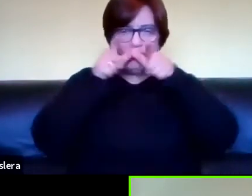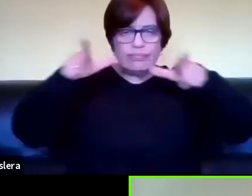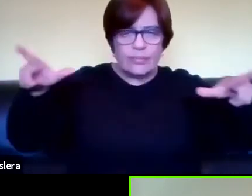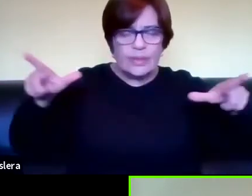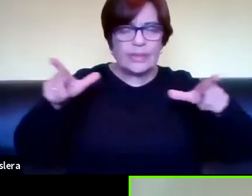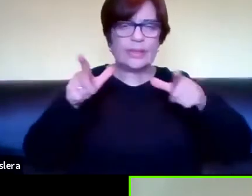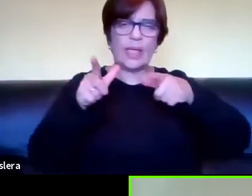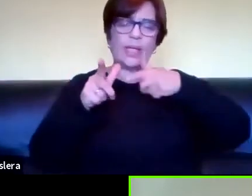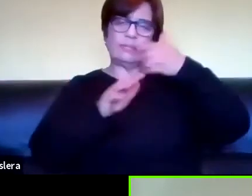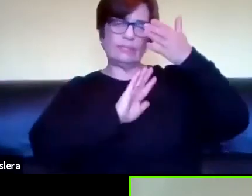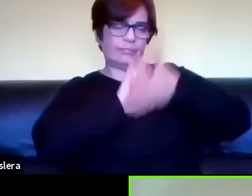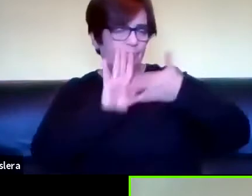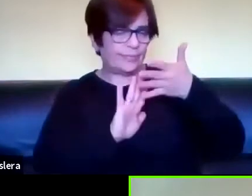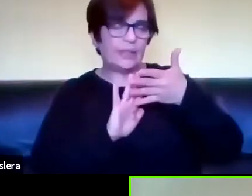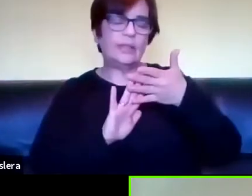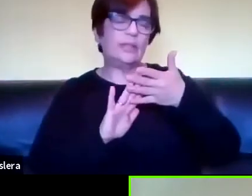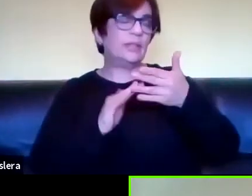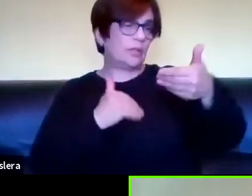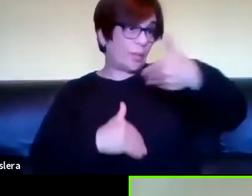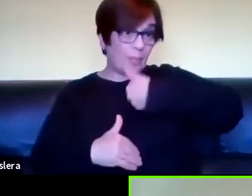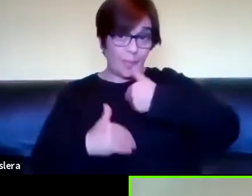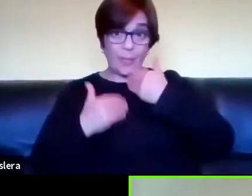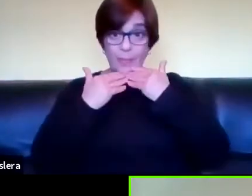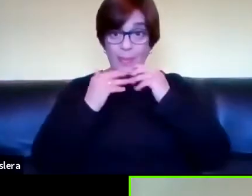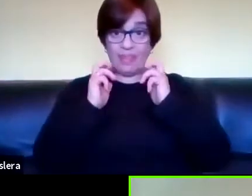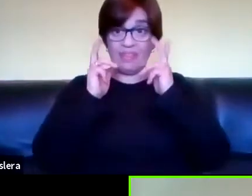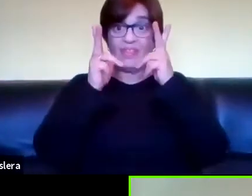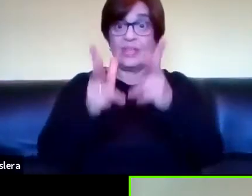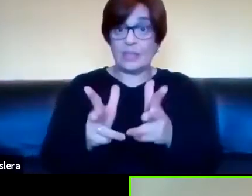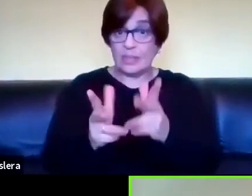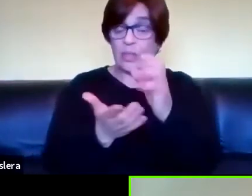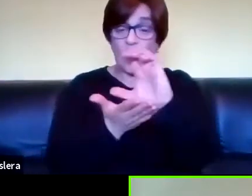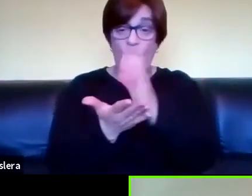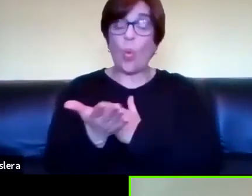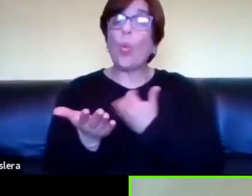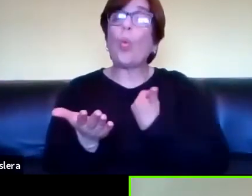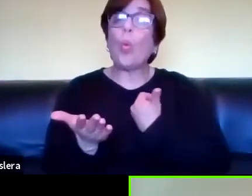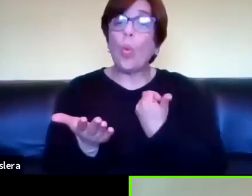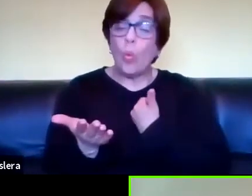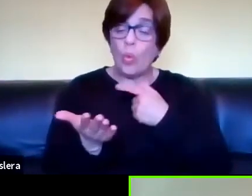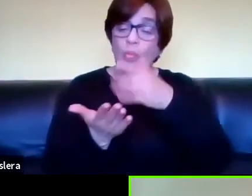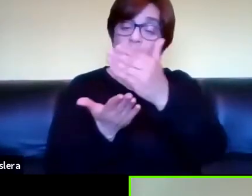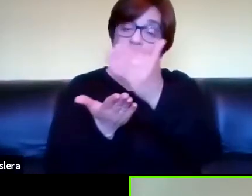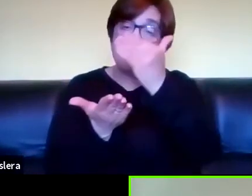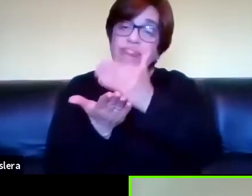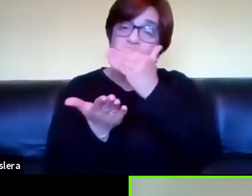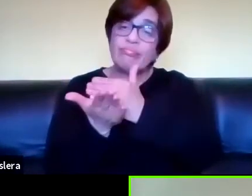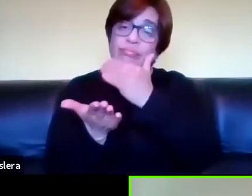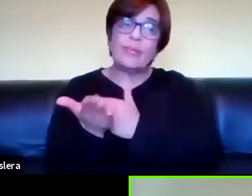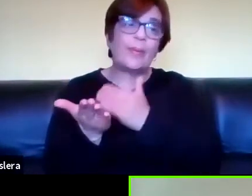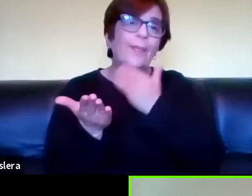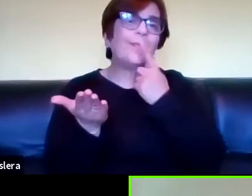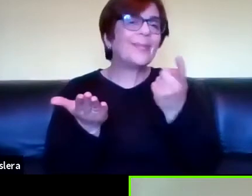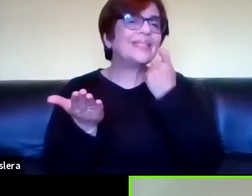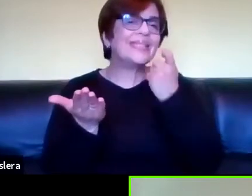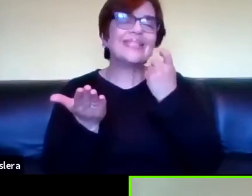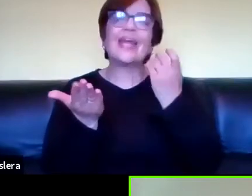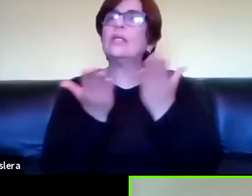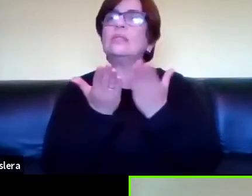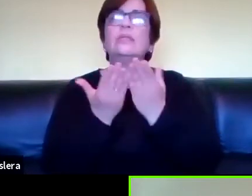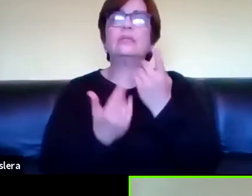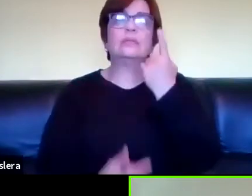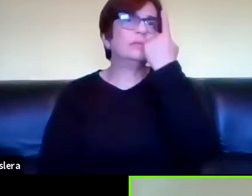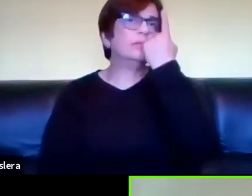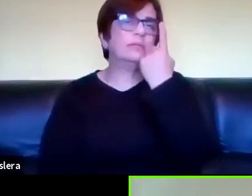que nos pidieron que dijéramos cuáles eran los contenidos curriculares que debía saber un estudiante de